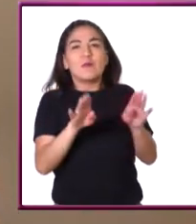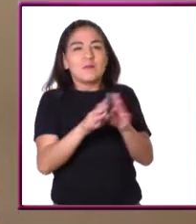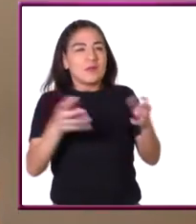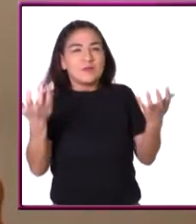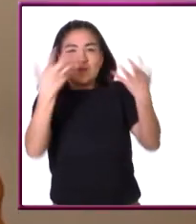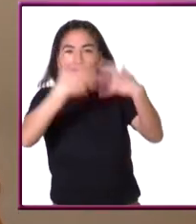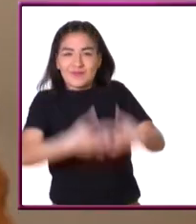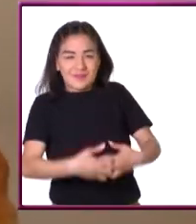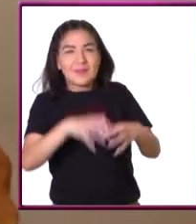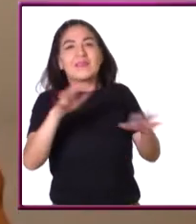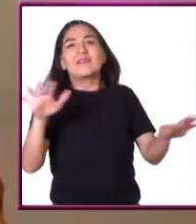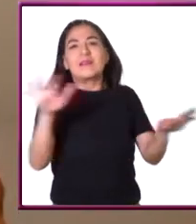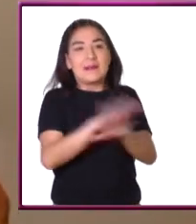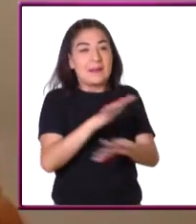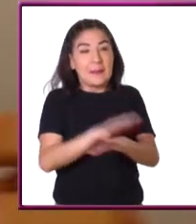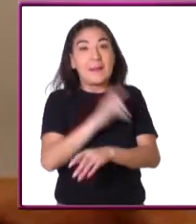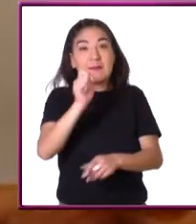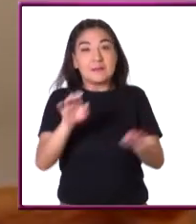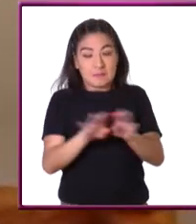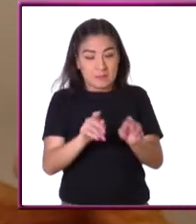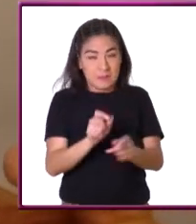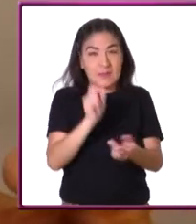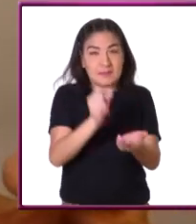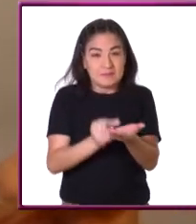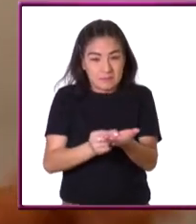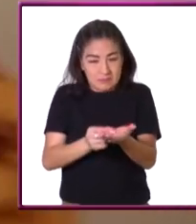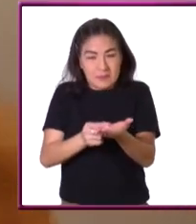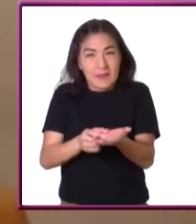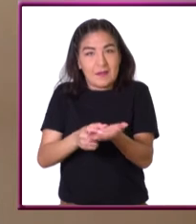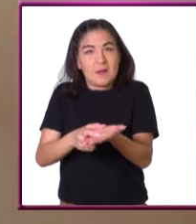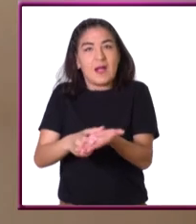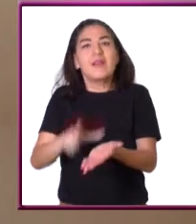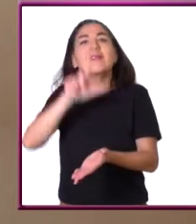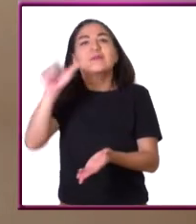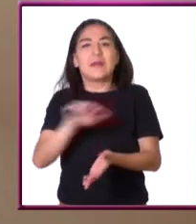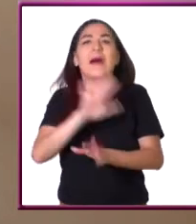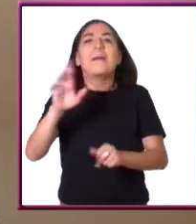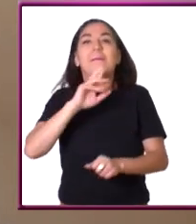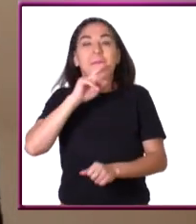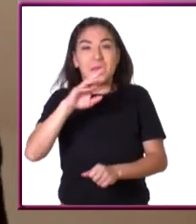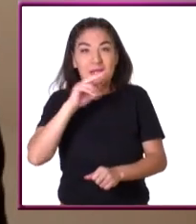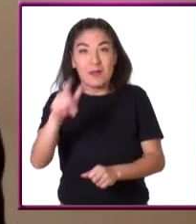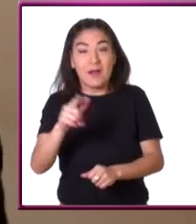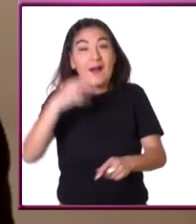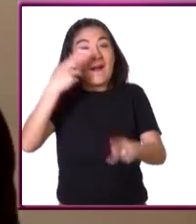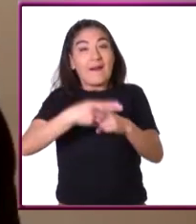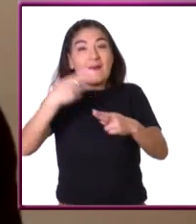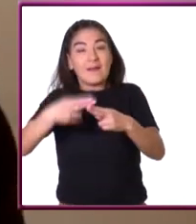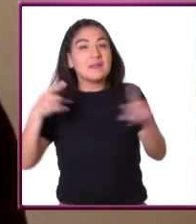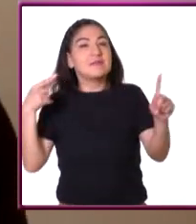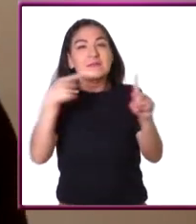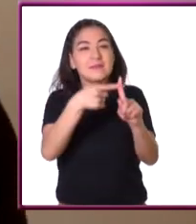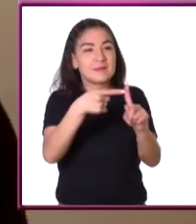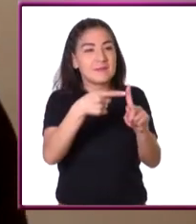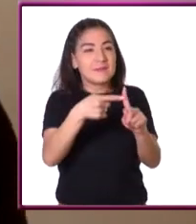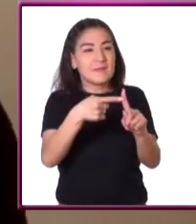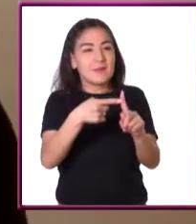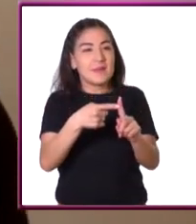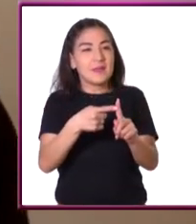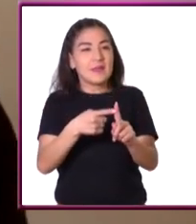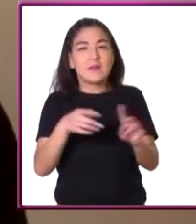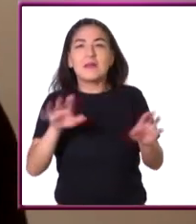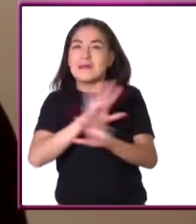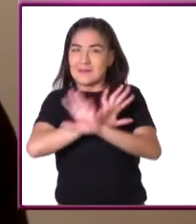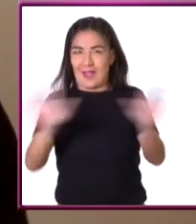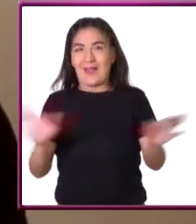como que va adquiriendo mayor tamaño y digamos que mejoras, ¿no? Ok. Hasta el punto que llega a ser un